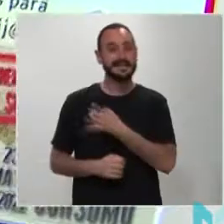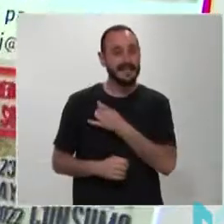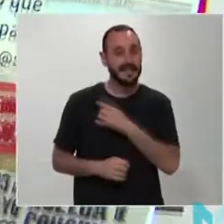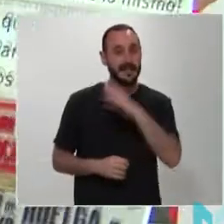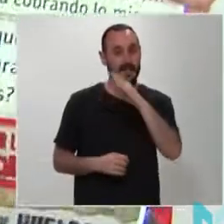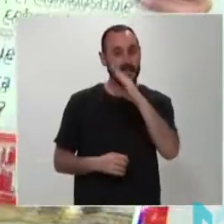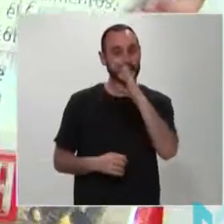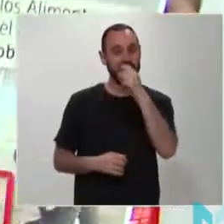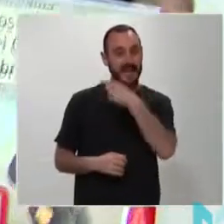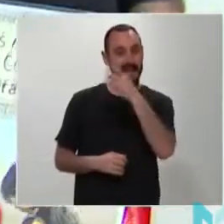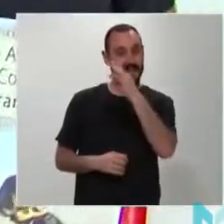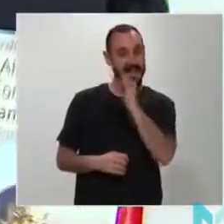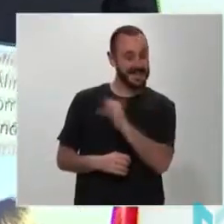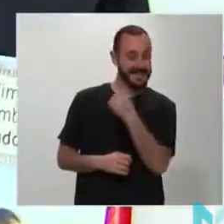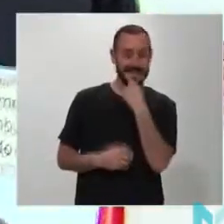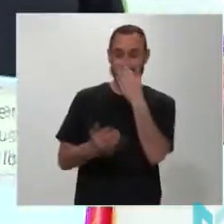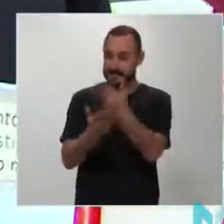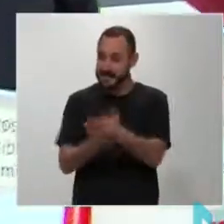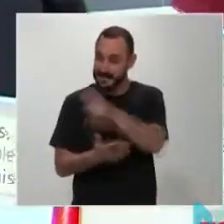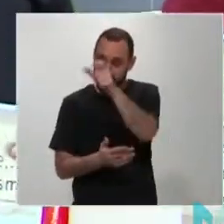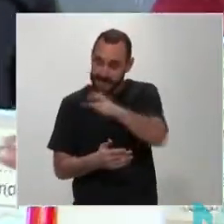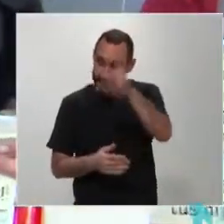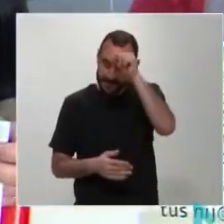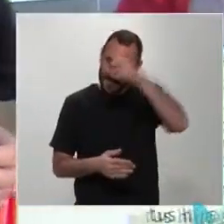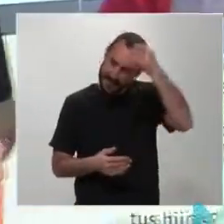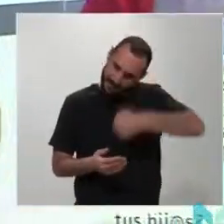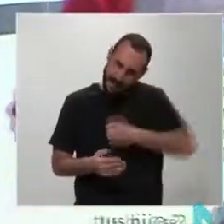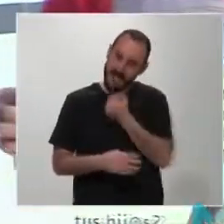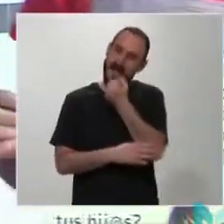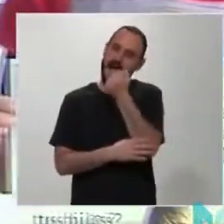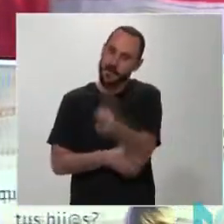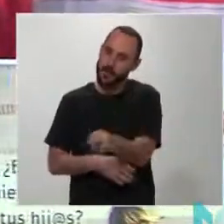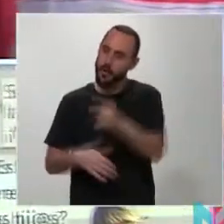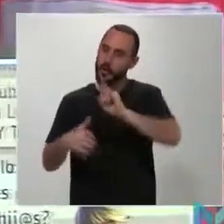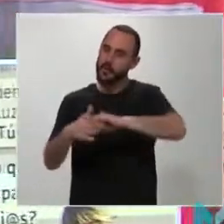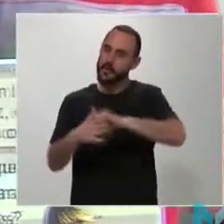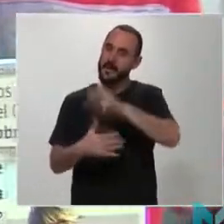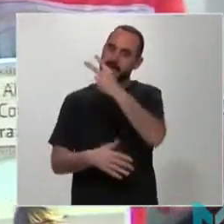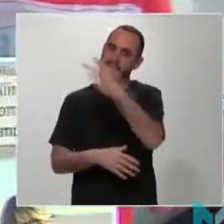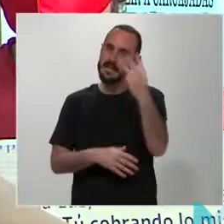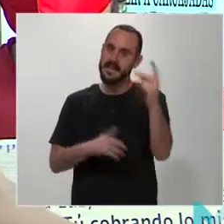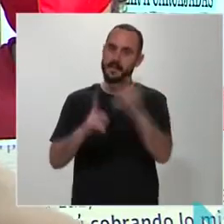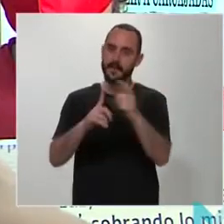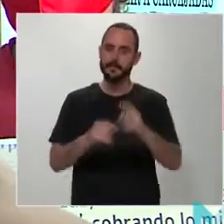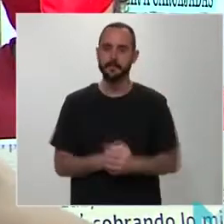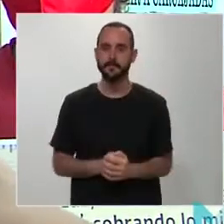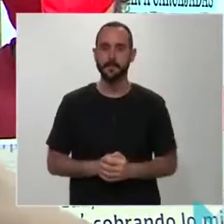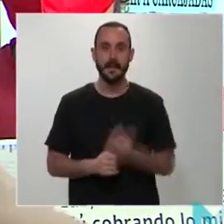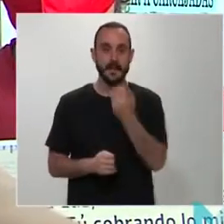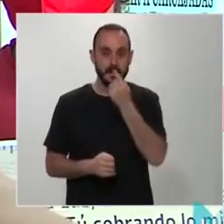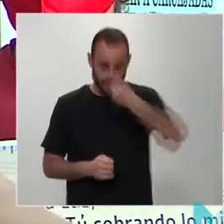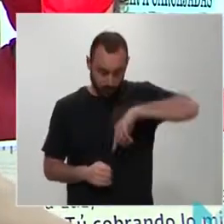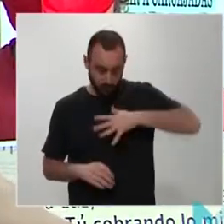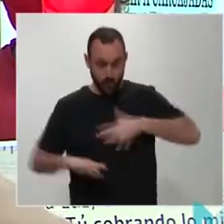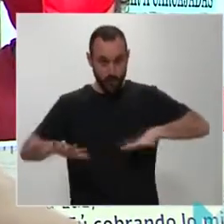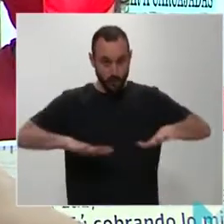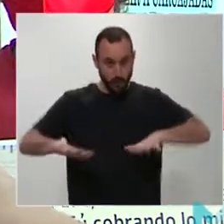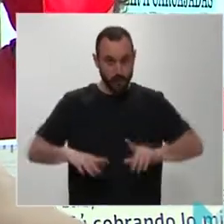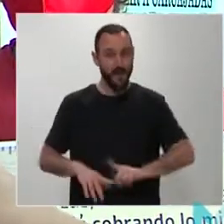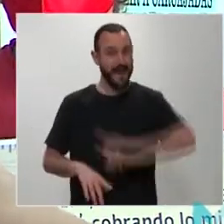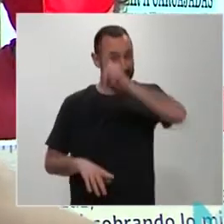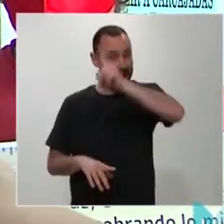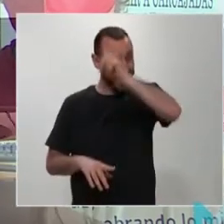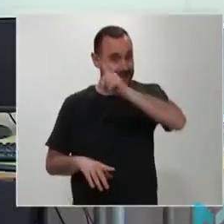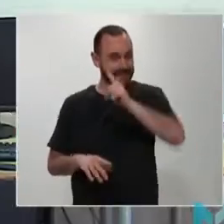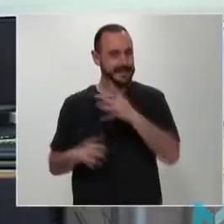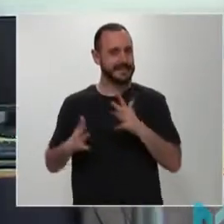CGT instan a la ciudadanía que secunde en esta movilización del próximo lunes 23 de mayo. Si los de abajo nos movemos, los de